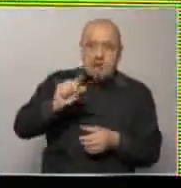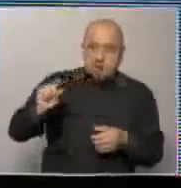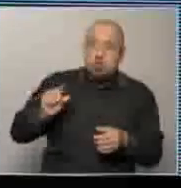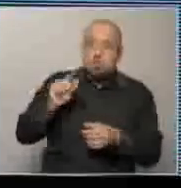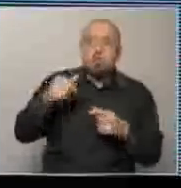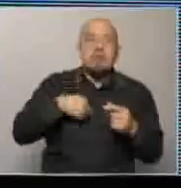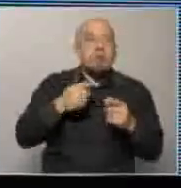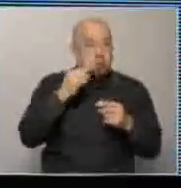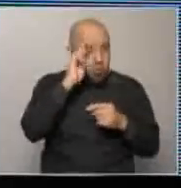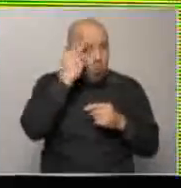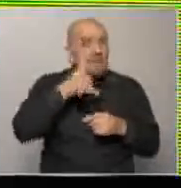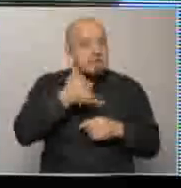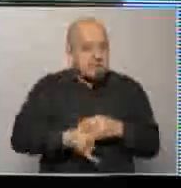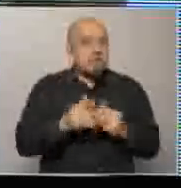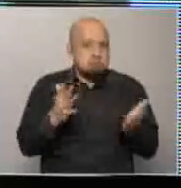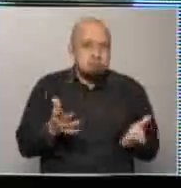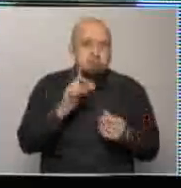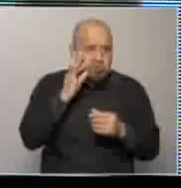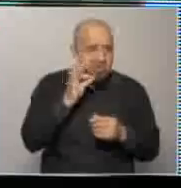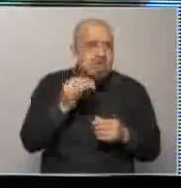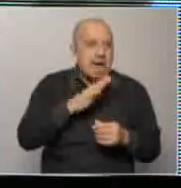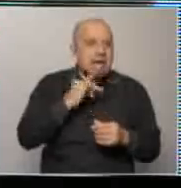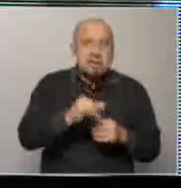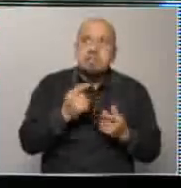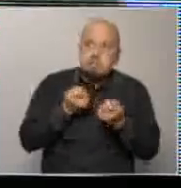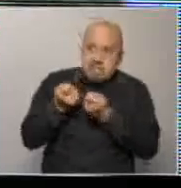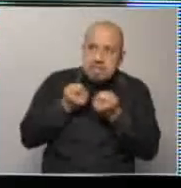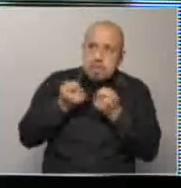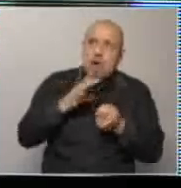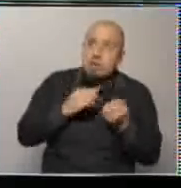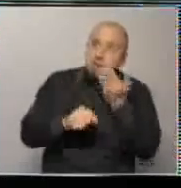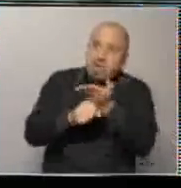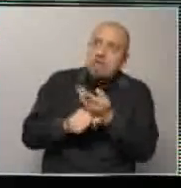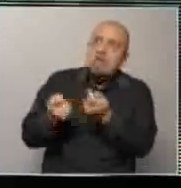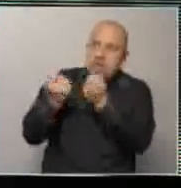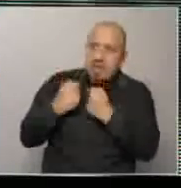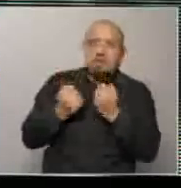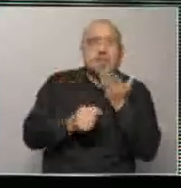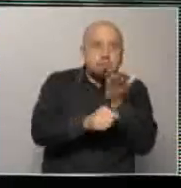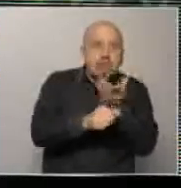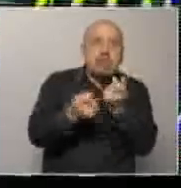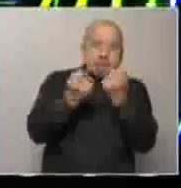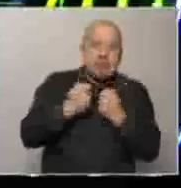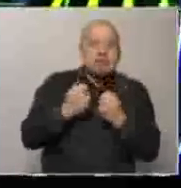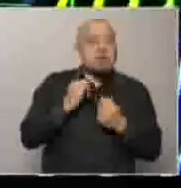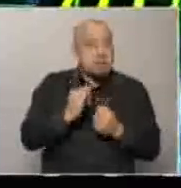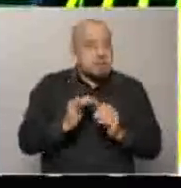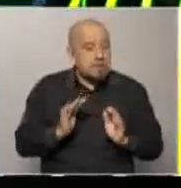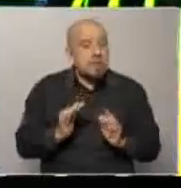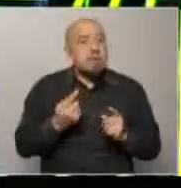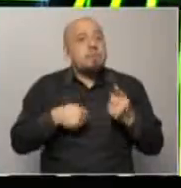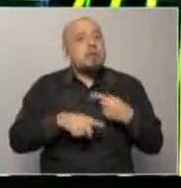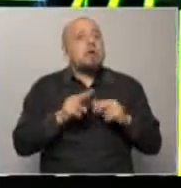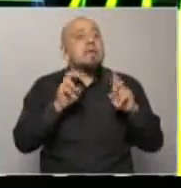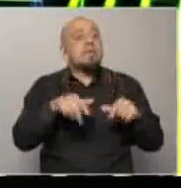acceso al crédito tiene una reputación que le permite salir buscar conseguir plata mientras eso funcione uno dirá me puedo seguir endeudando ahora aparece ahí el tema del